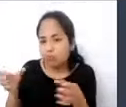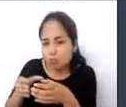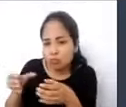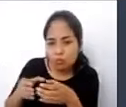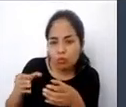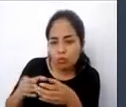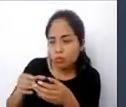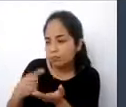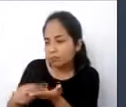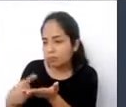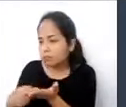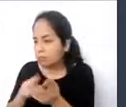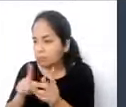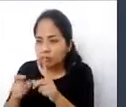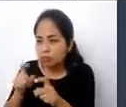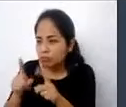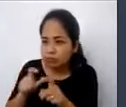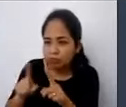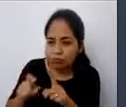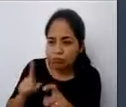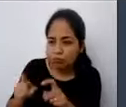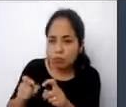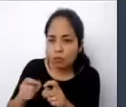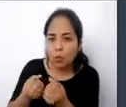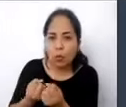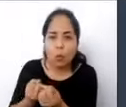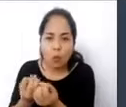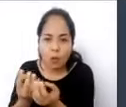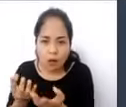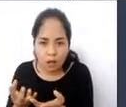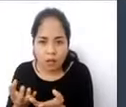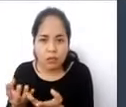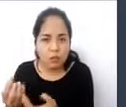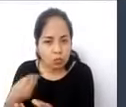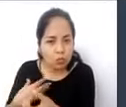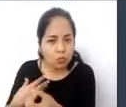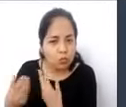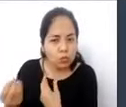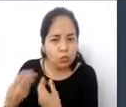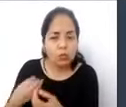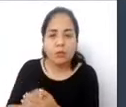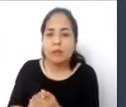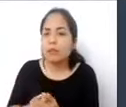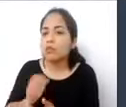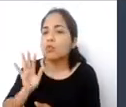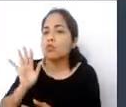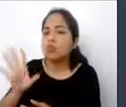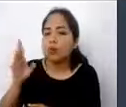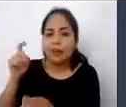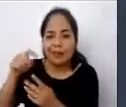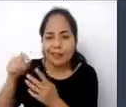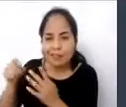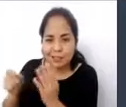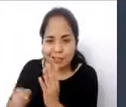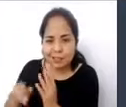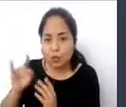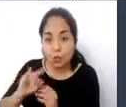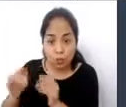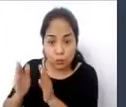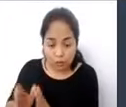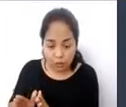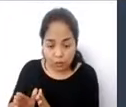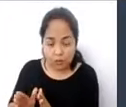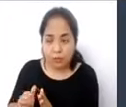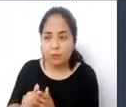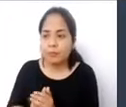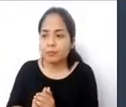de estadística, conseguir cuáles eran las necesidades del usuario, no solamente en tipo